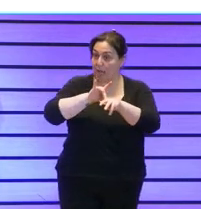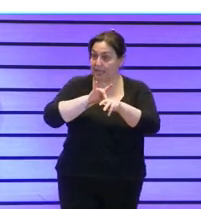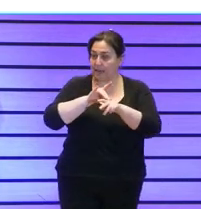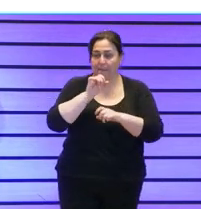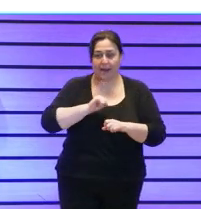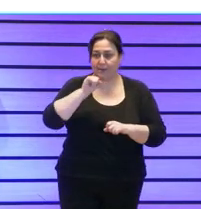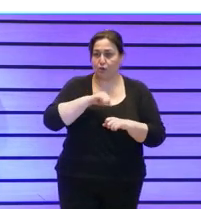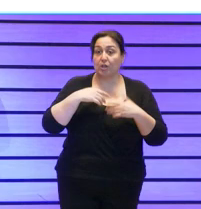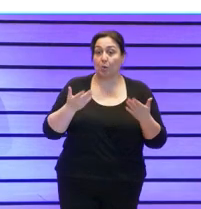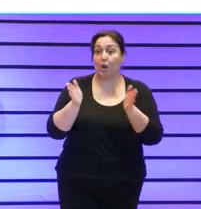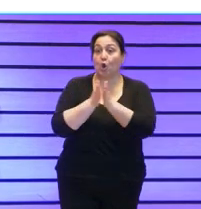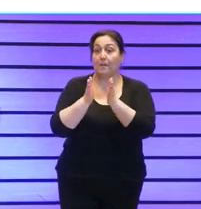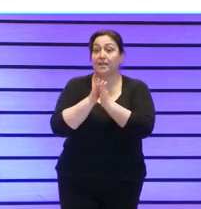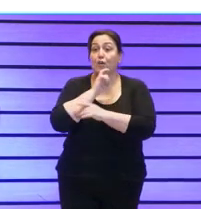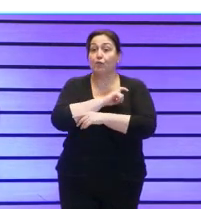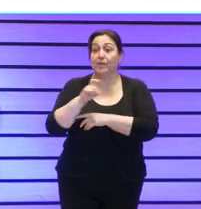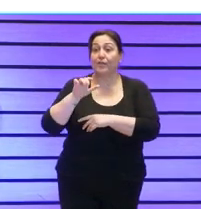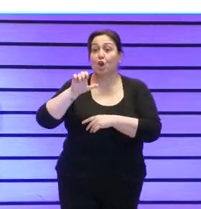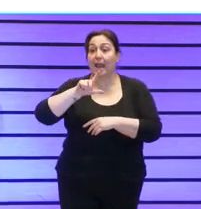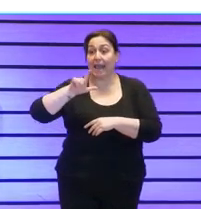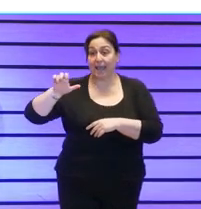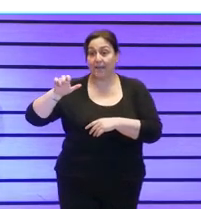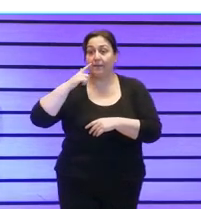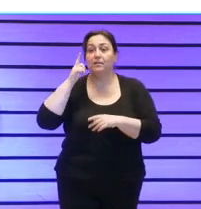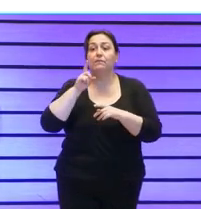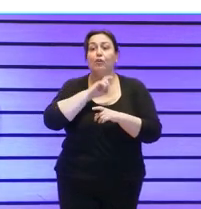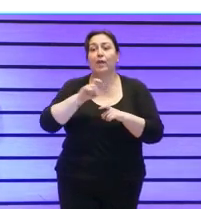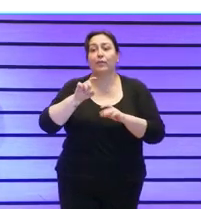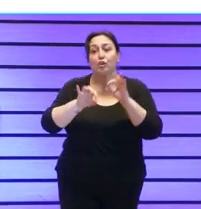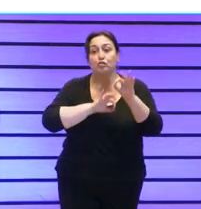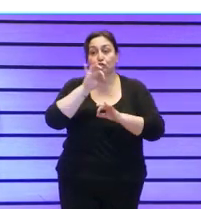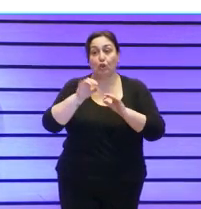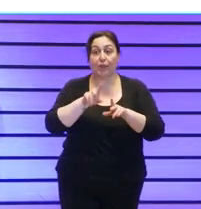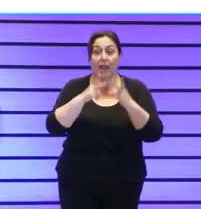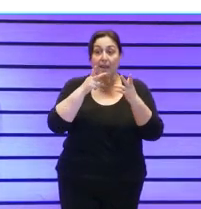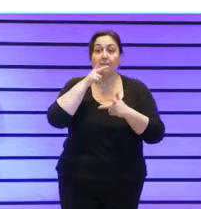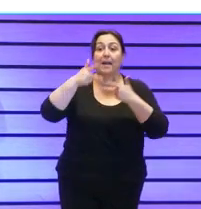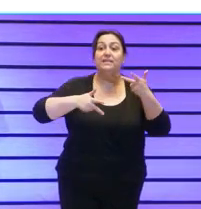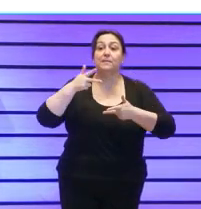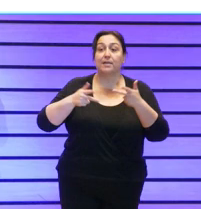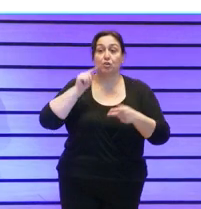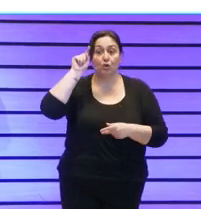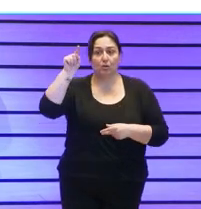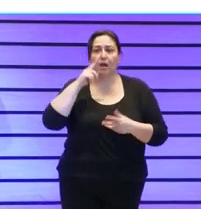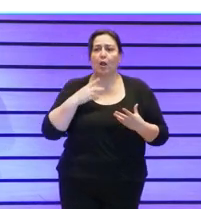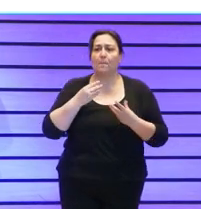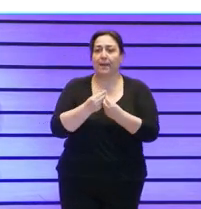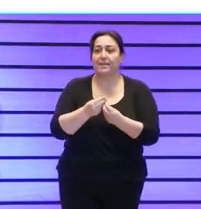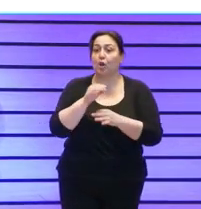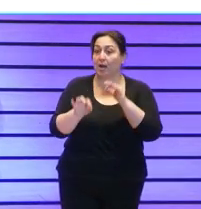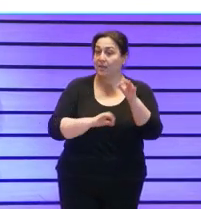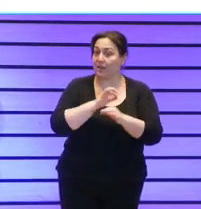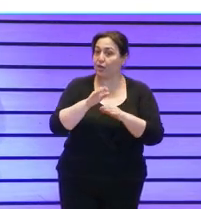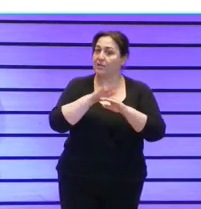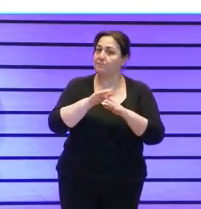compañeros de Fundación Ede que es una organización social del País Vasco que acompaña a las organizaciones en